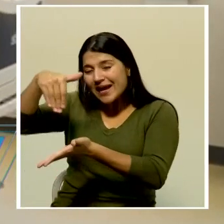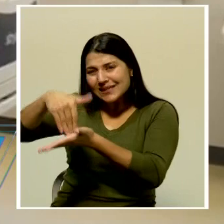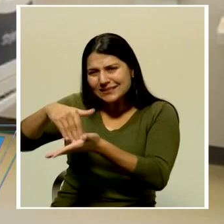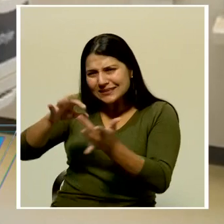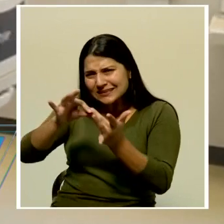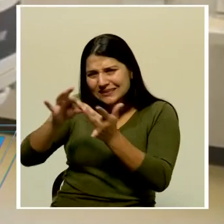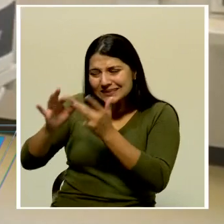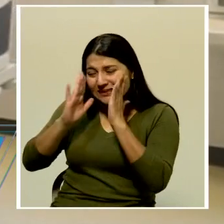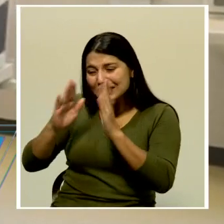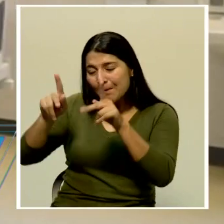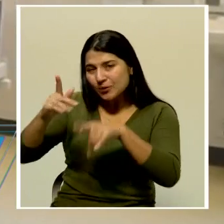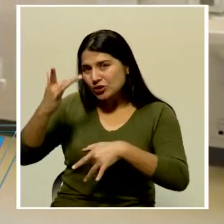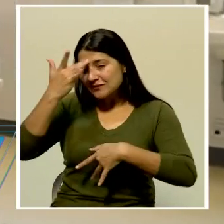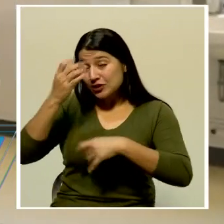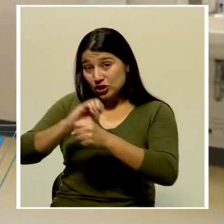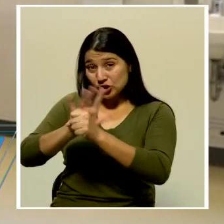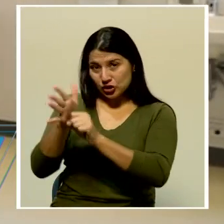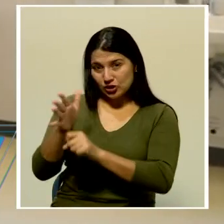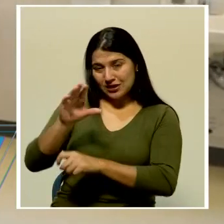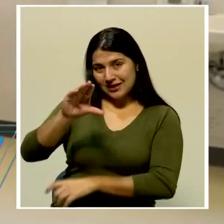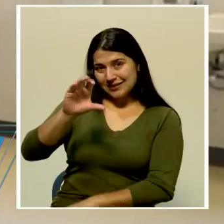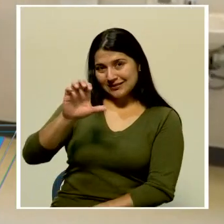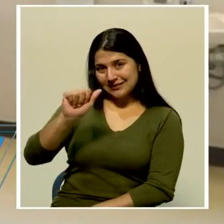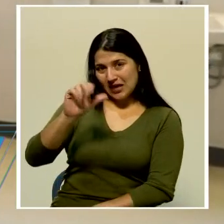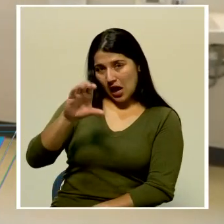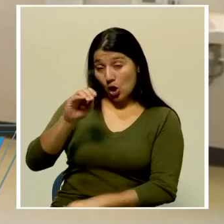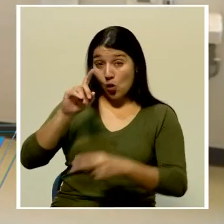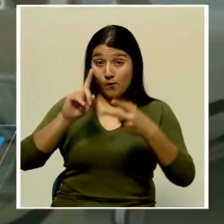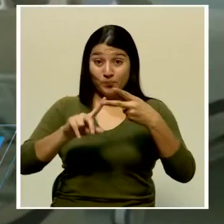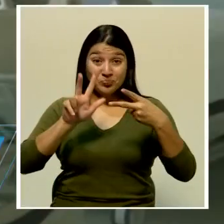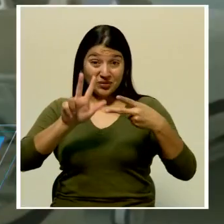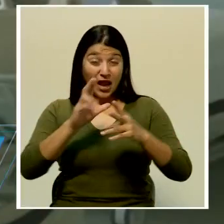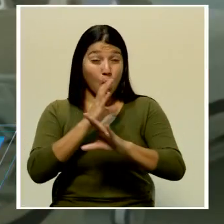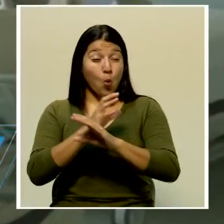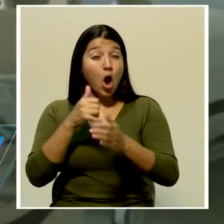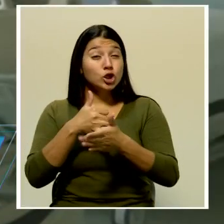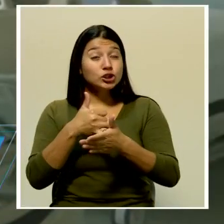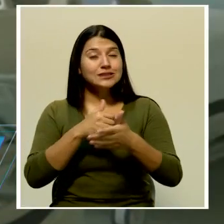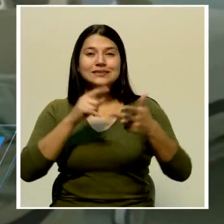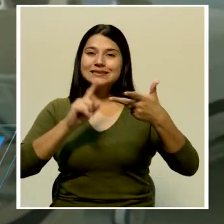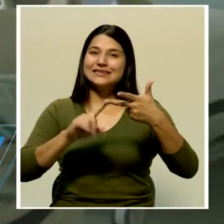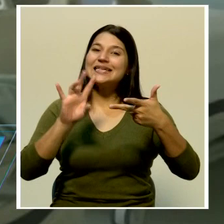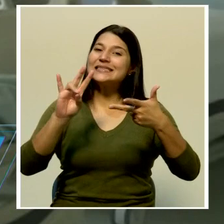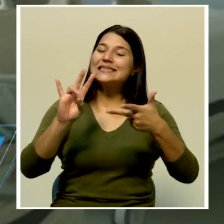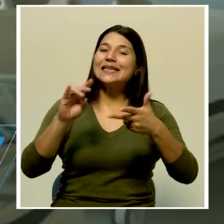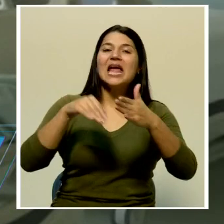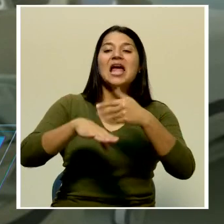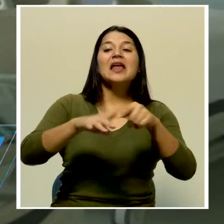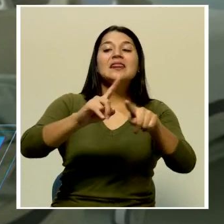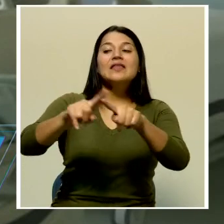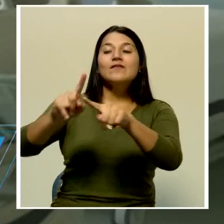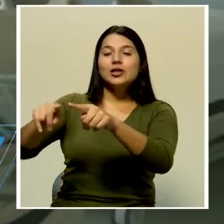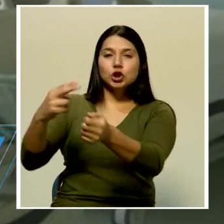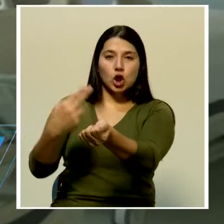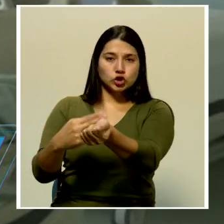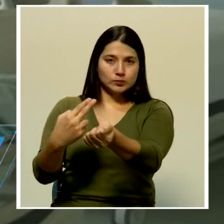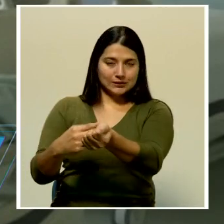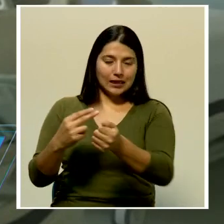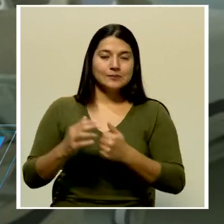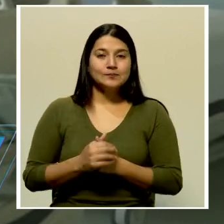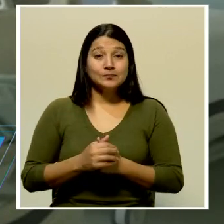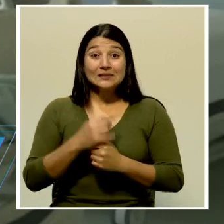COVID-19, 3 se mantienen en cuidados intensivos y 7 en hospitales nacionales o regionales.